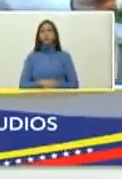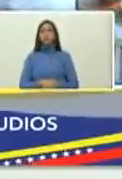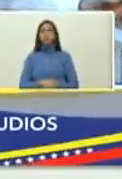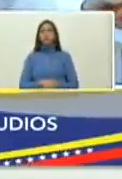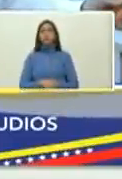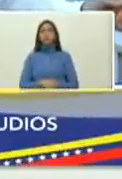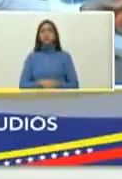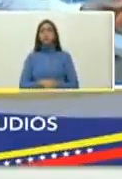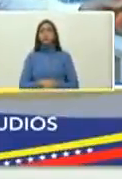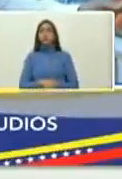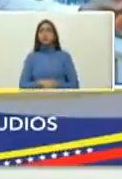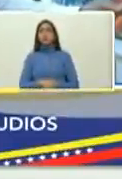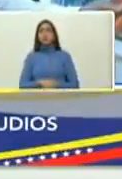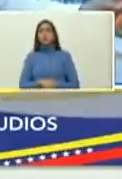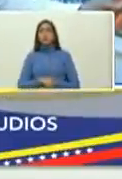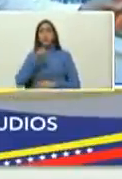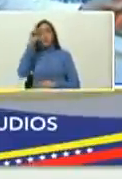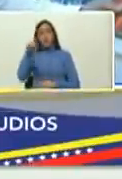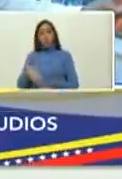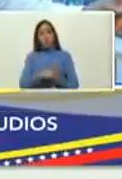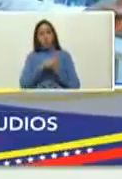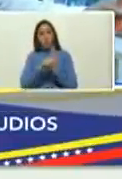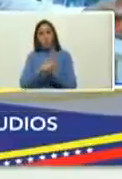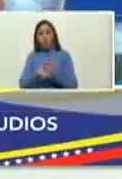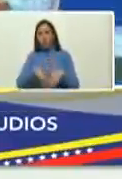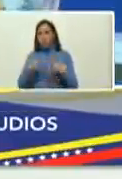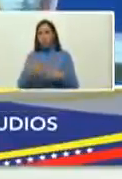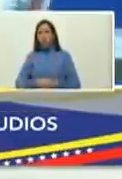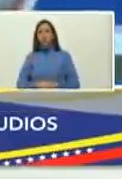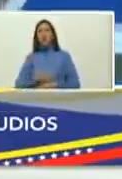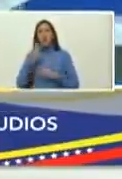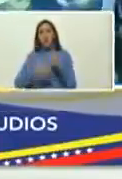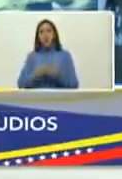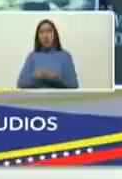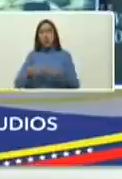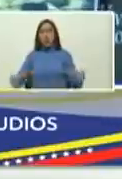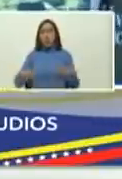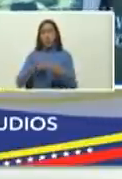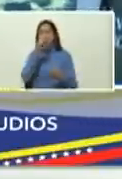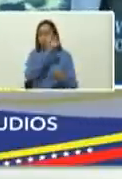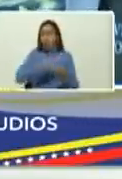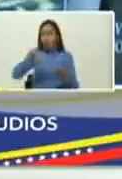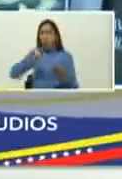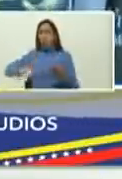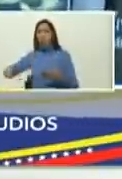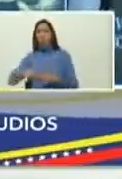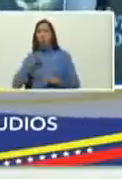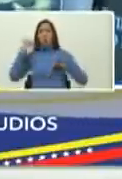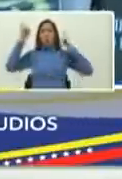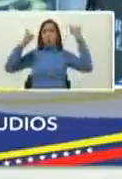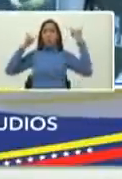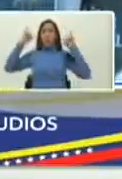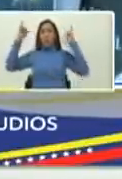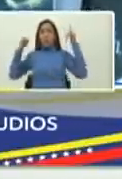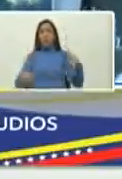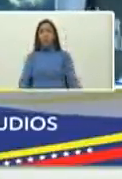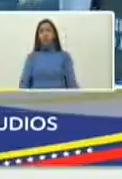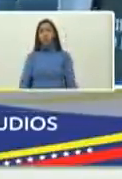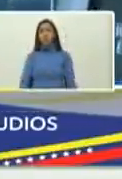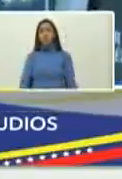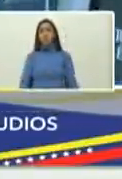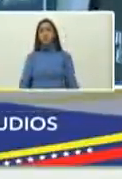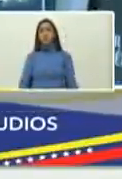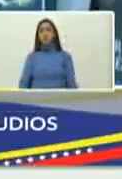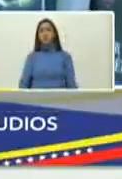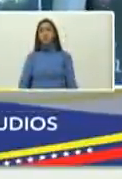la edición número 15 de el Festival Mundial de la Poesía. De verdad, no